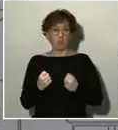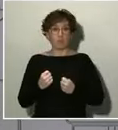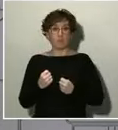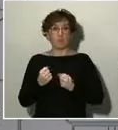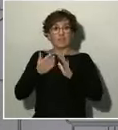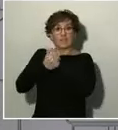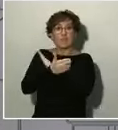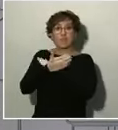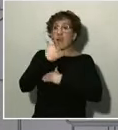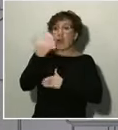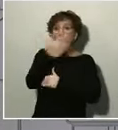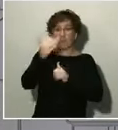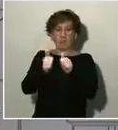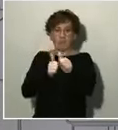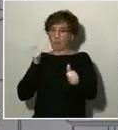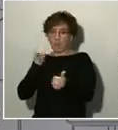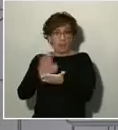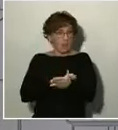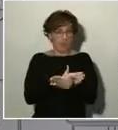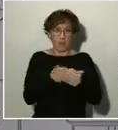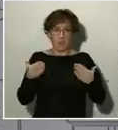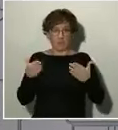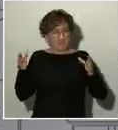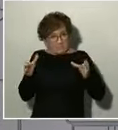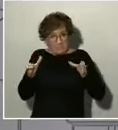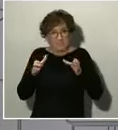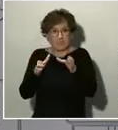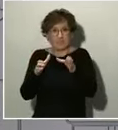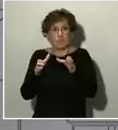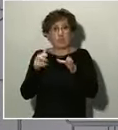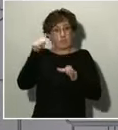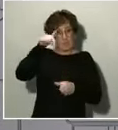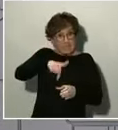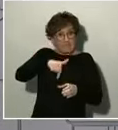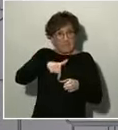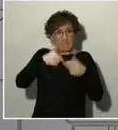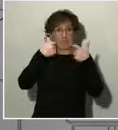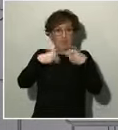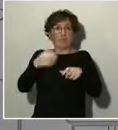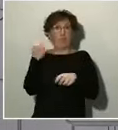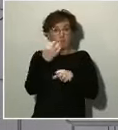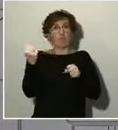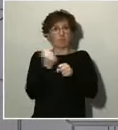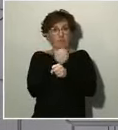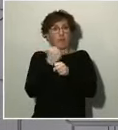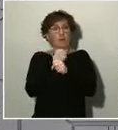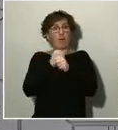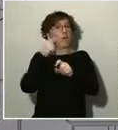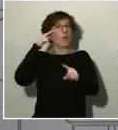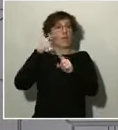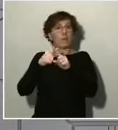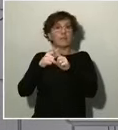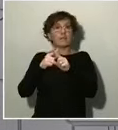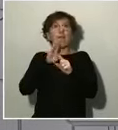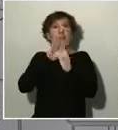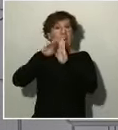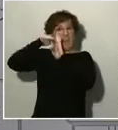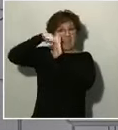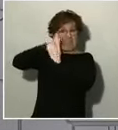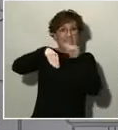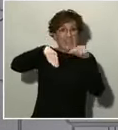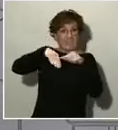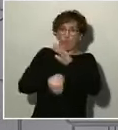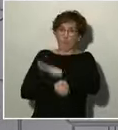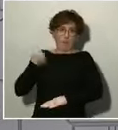este frente también debemos frenar una curva, en este caso descendente, desgraciadamente como consecuencia del